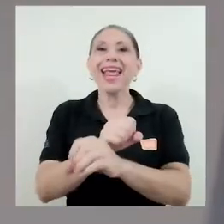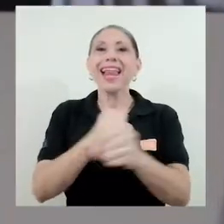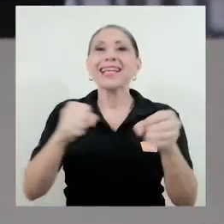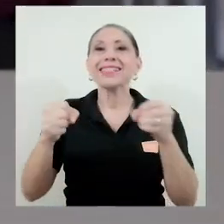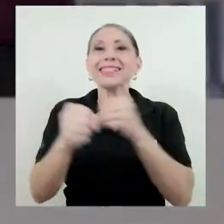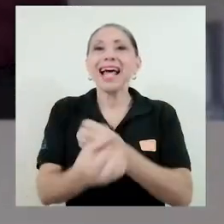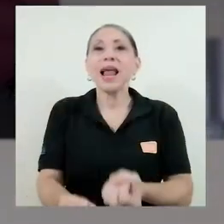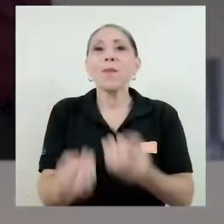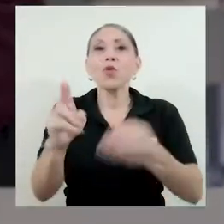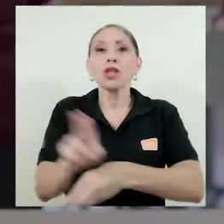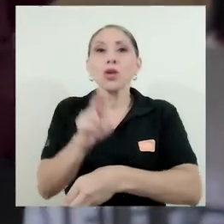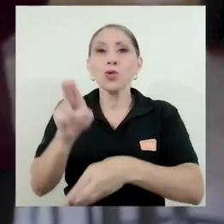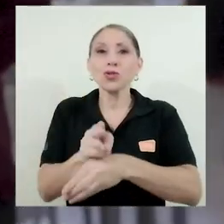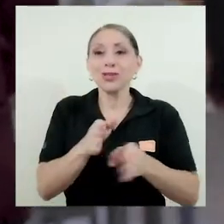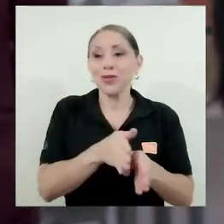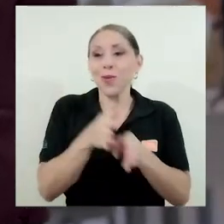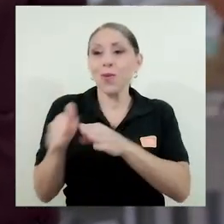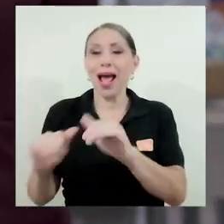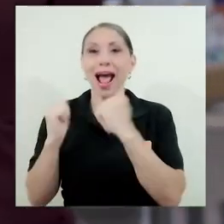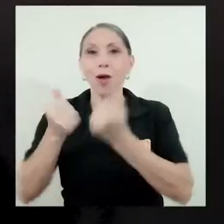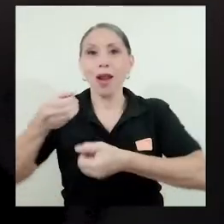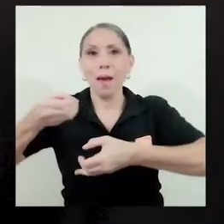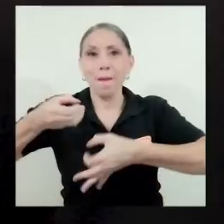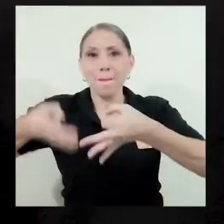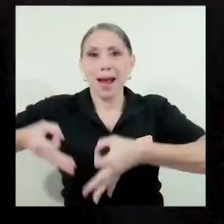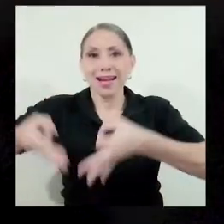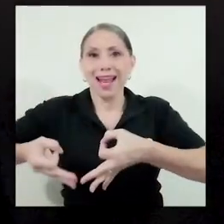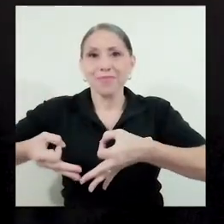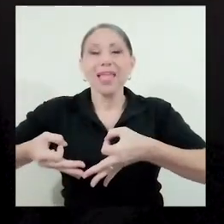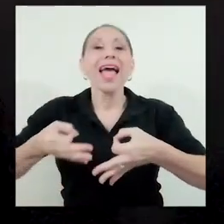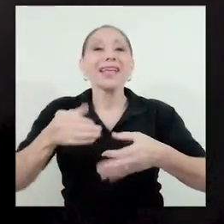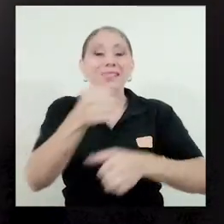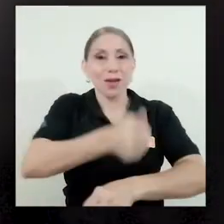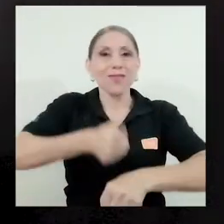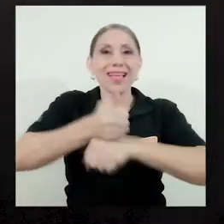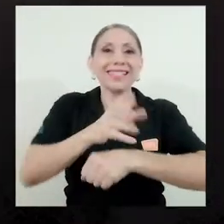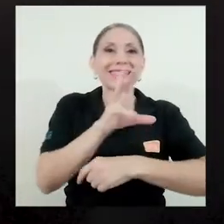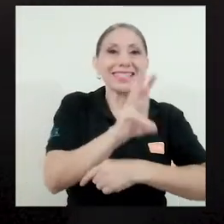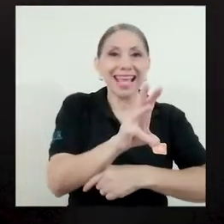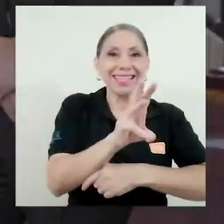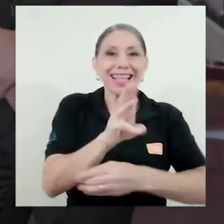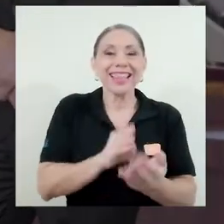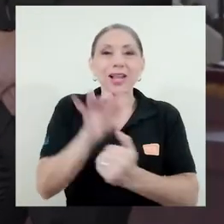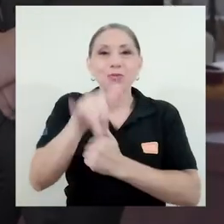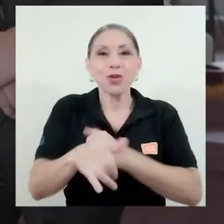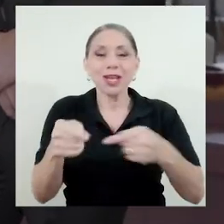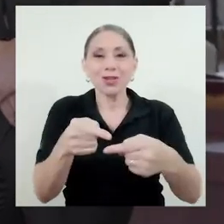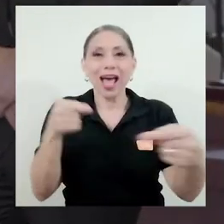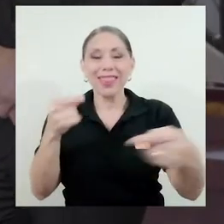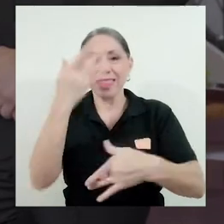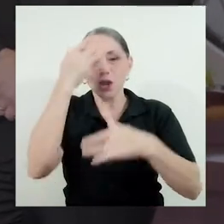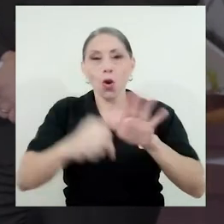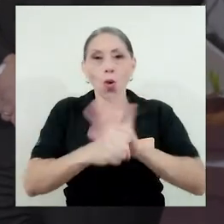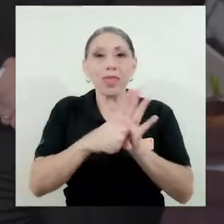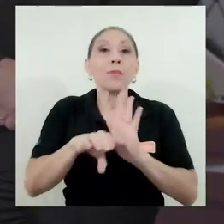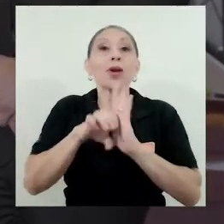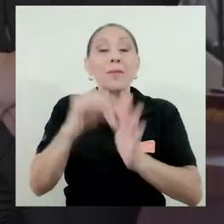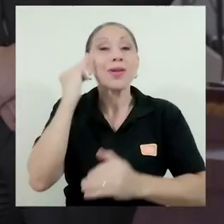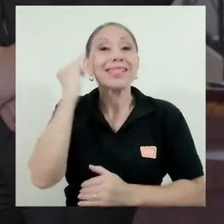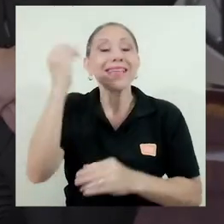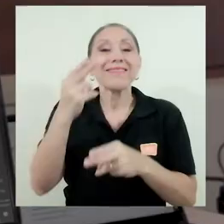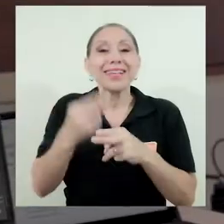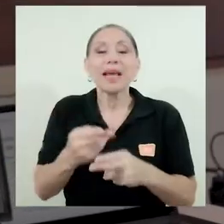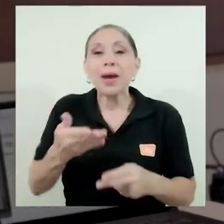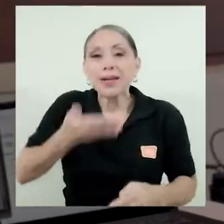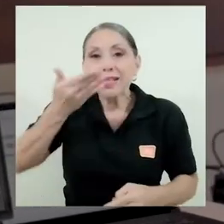la Sala Multiusos del Aula Magna se ubicaron seis de los proyectos anti-COVID-19, como la iniciativa Respira